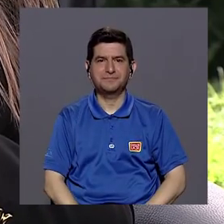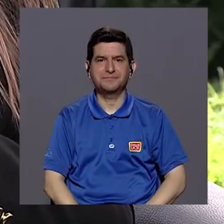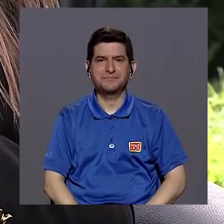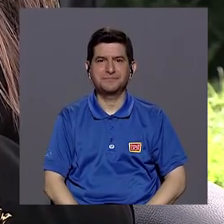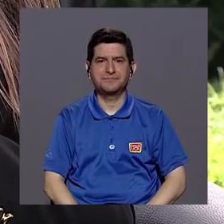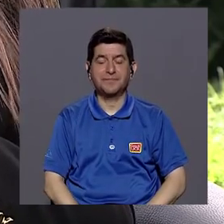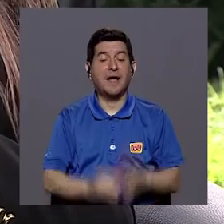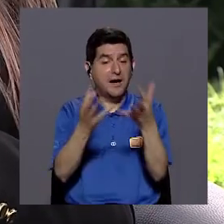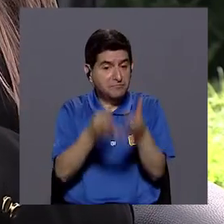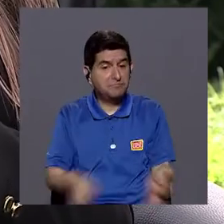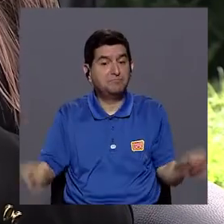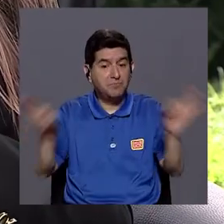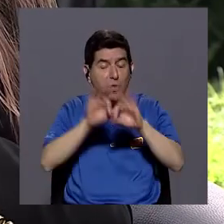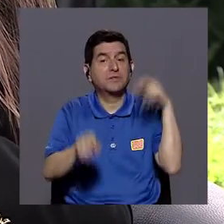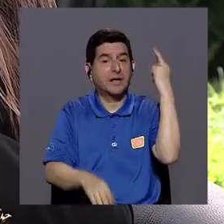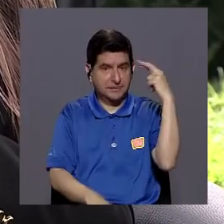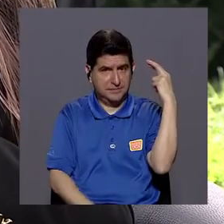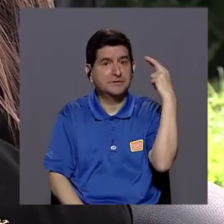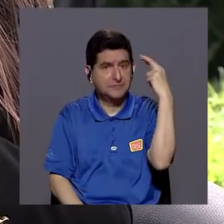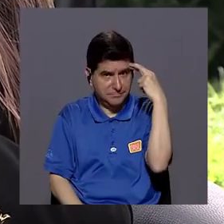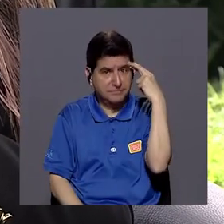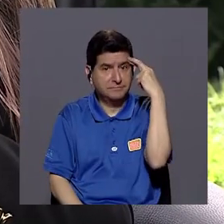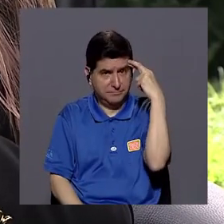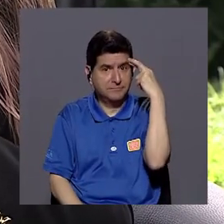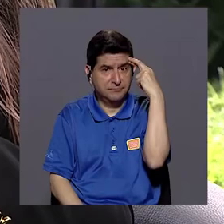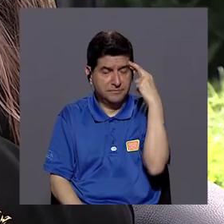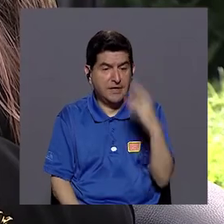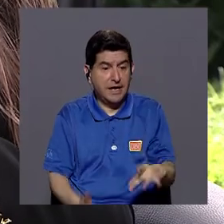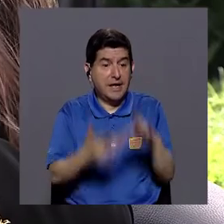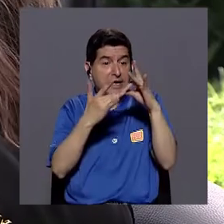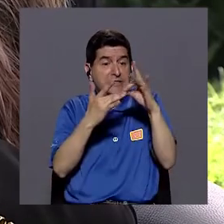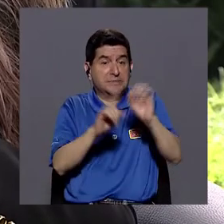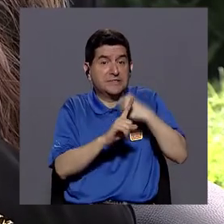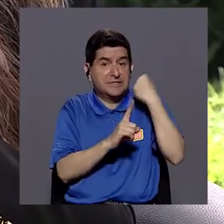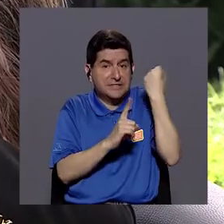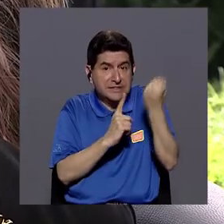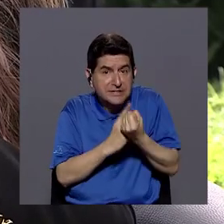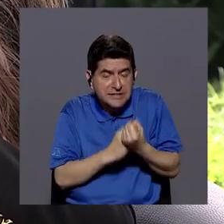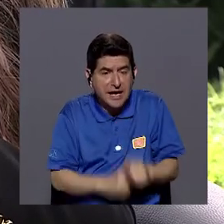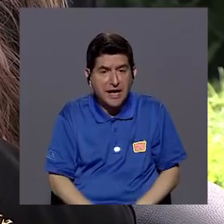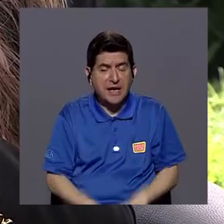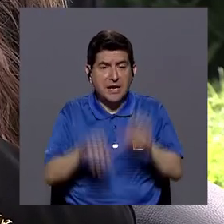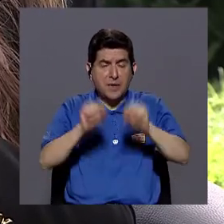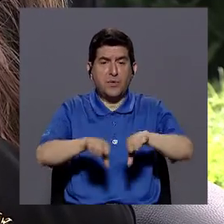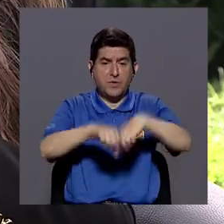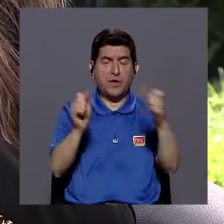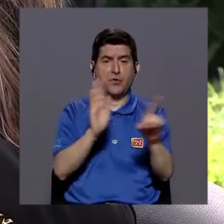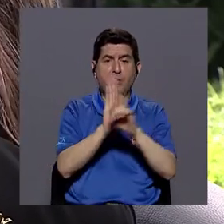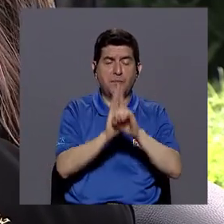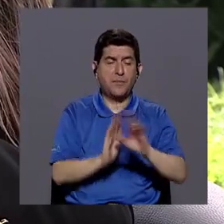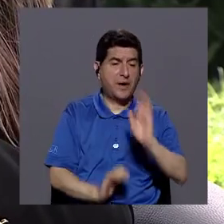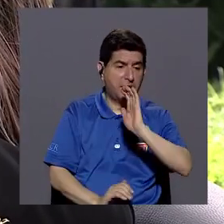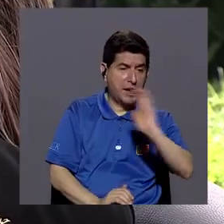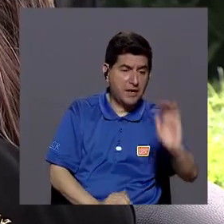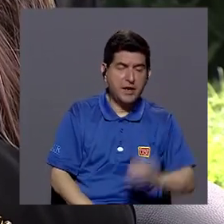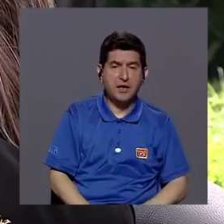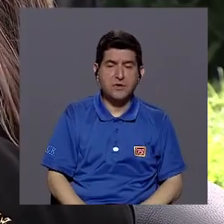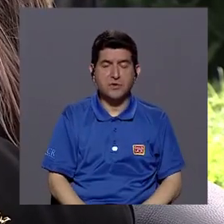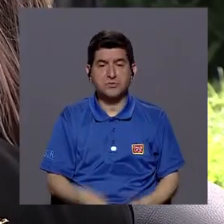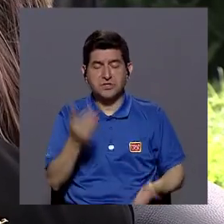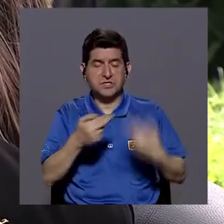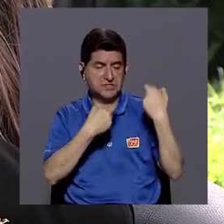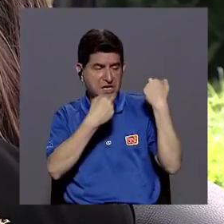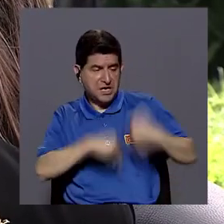Entonces, de acá la importancia de reflexionar, ¿verdad? Sobre todas aquellas situaciones que van a ser violatorias de derechos para el niño o la niña, como son las zonas de